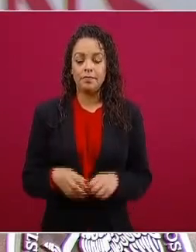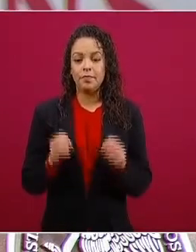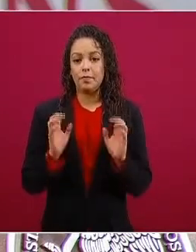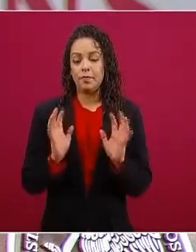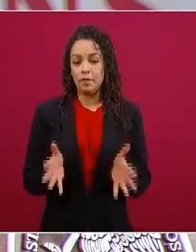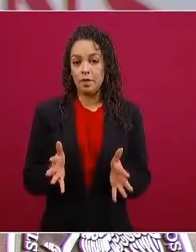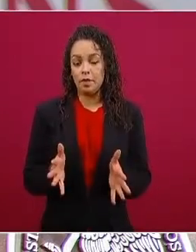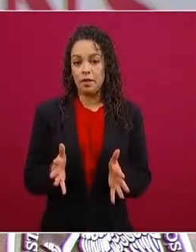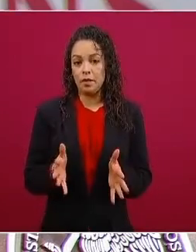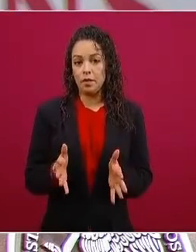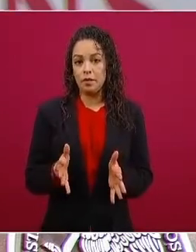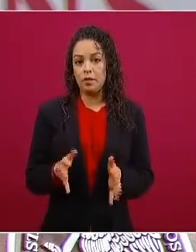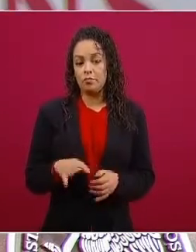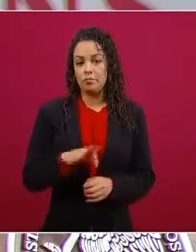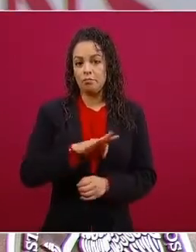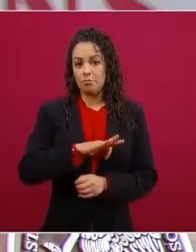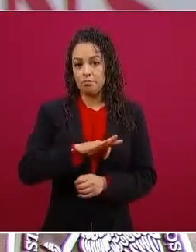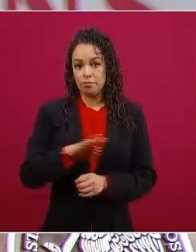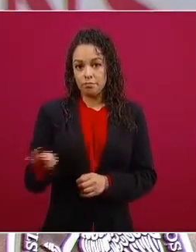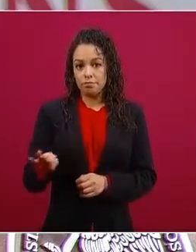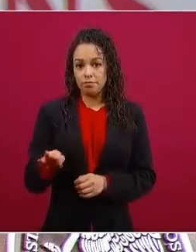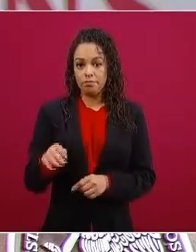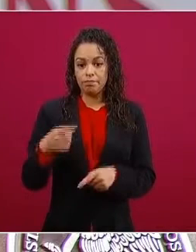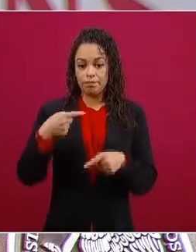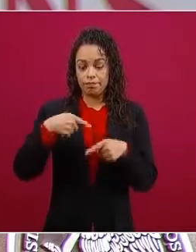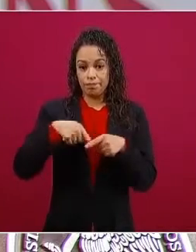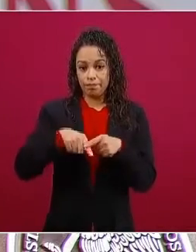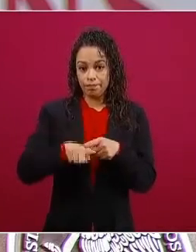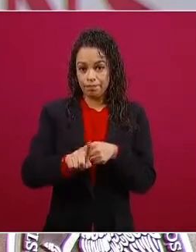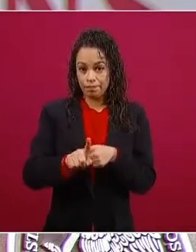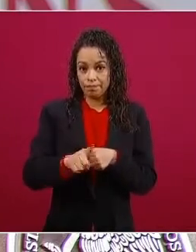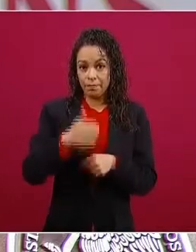procesar en las seis refinerías